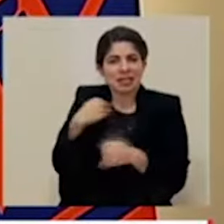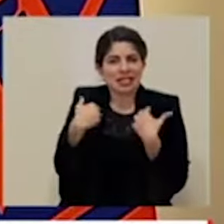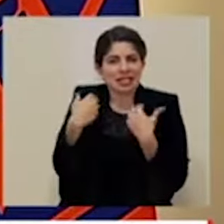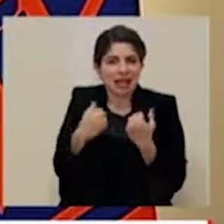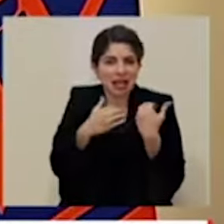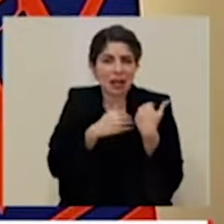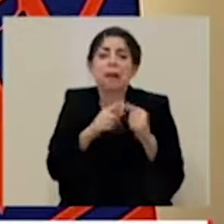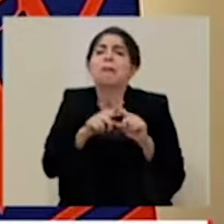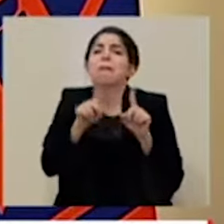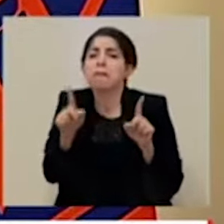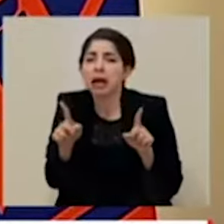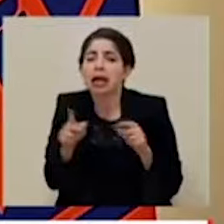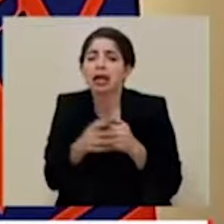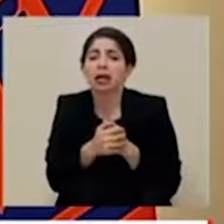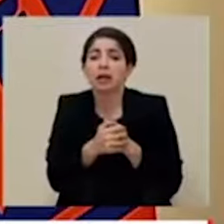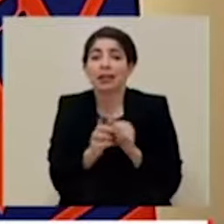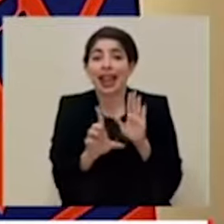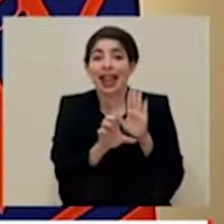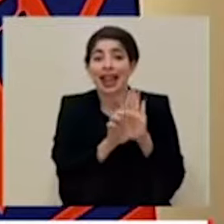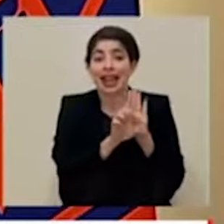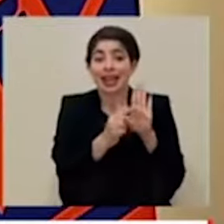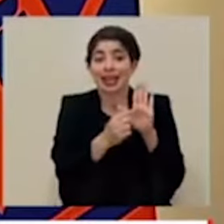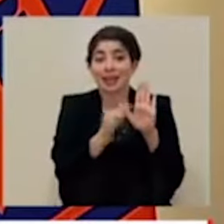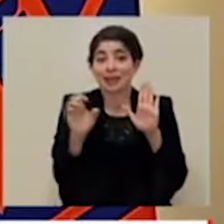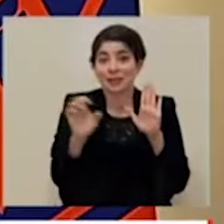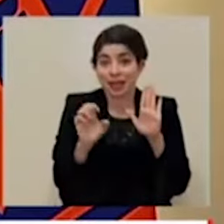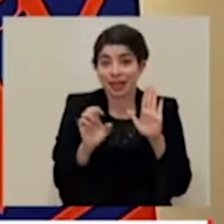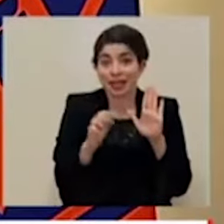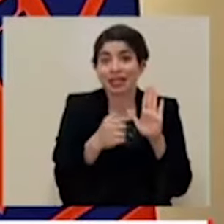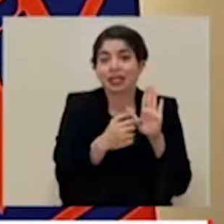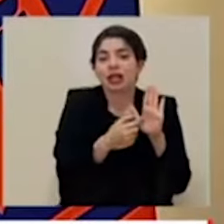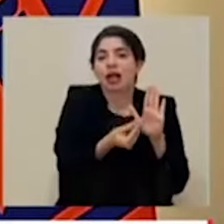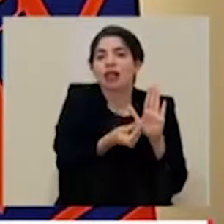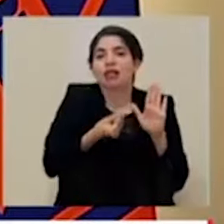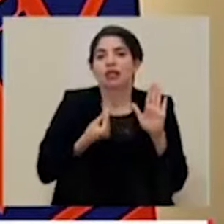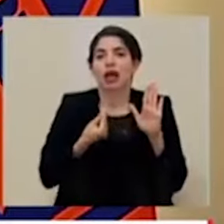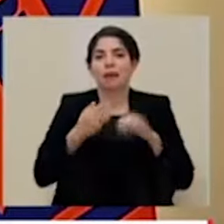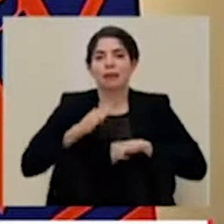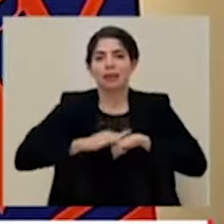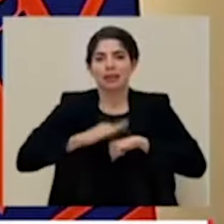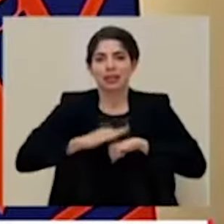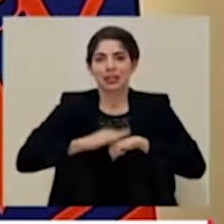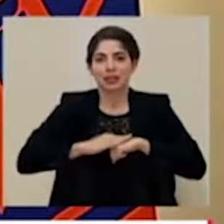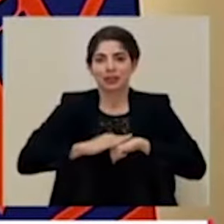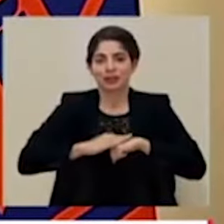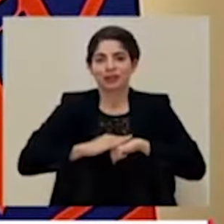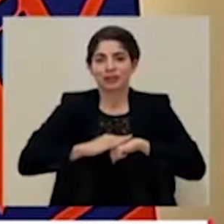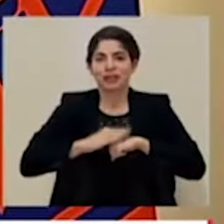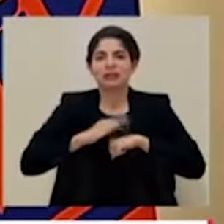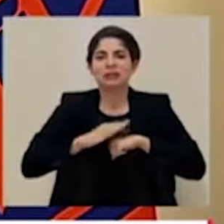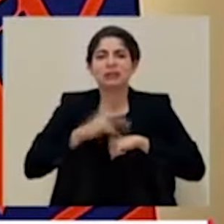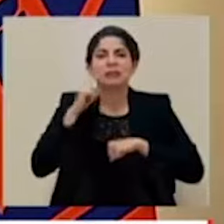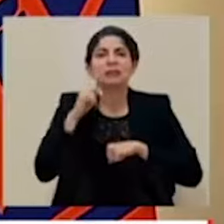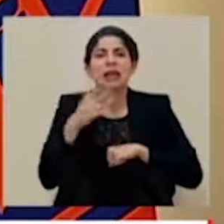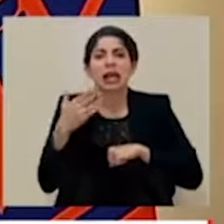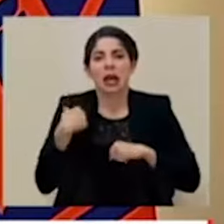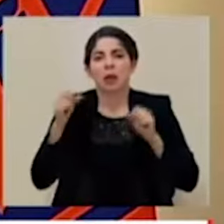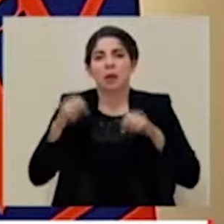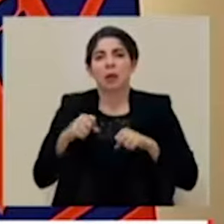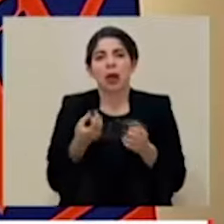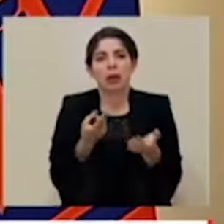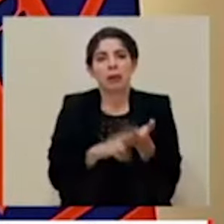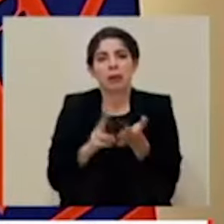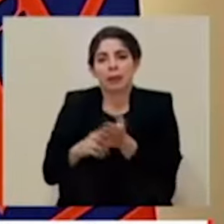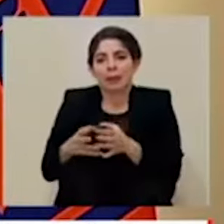Salud. No obstante, la ley de emergencia nos permite reforzar a